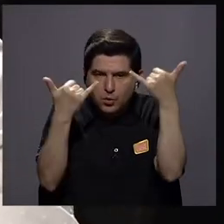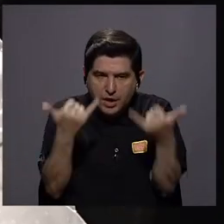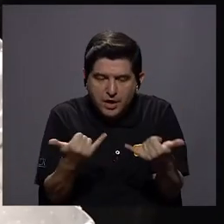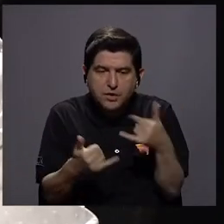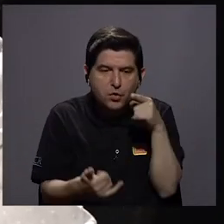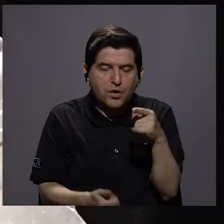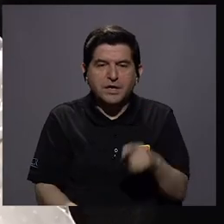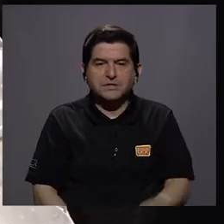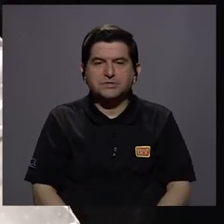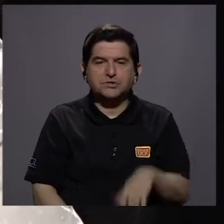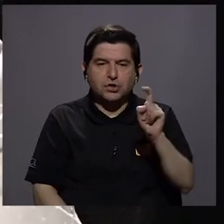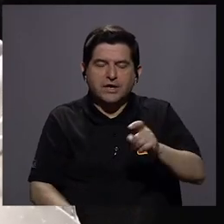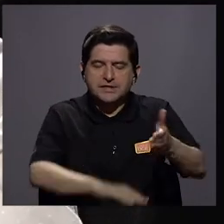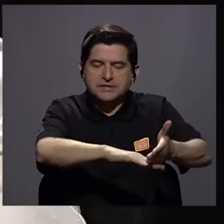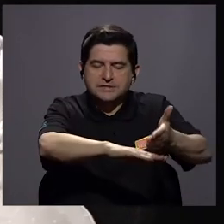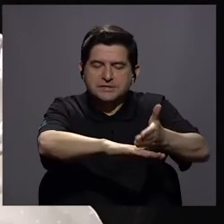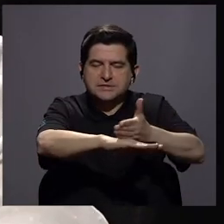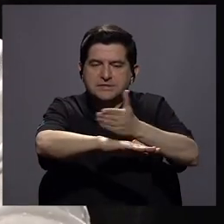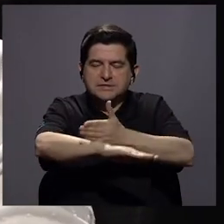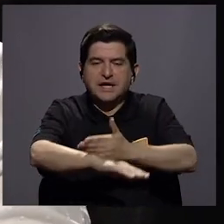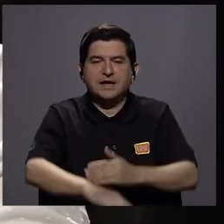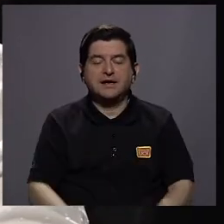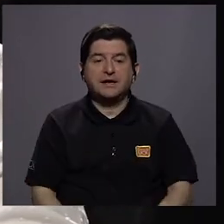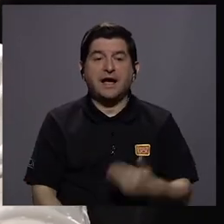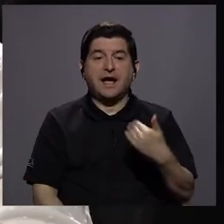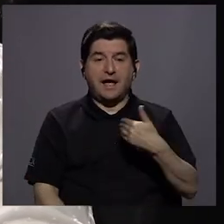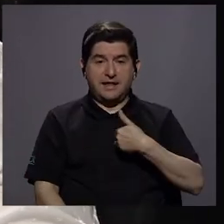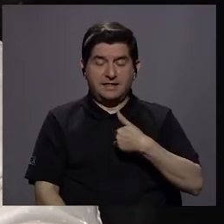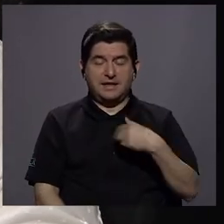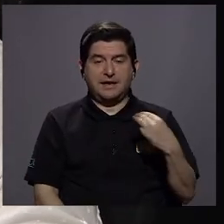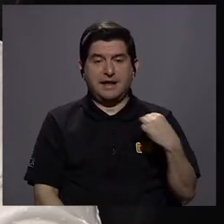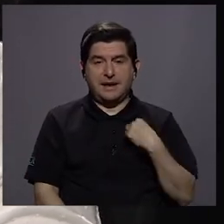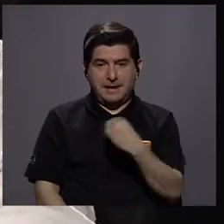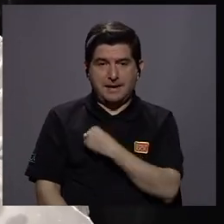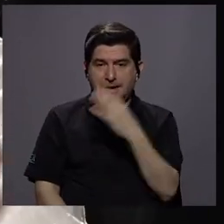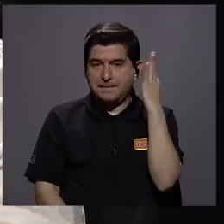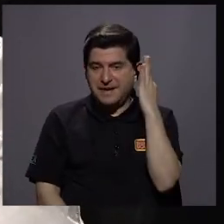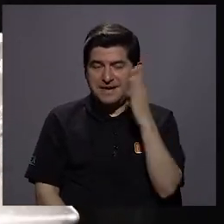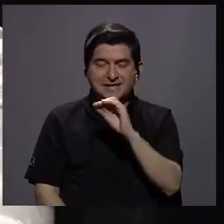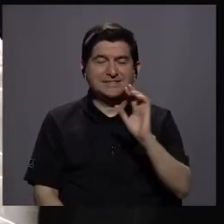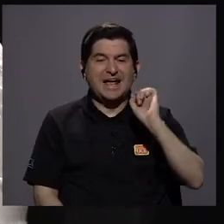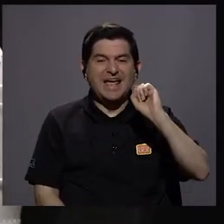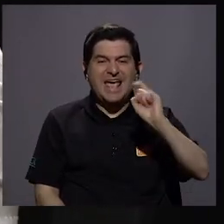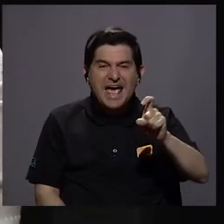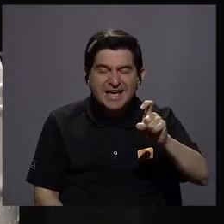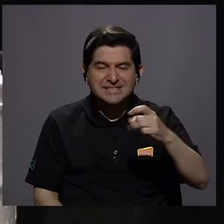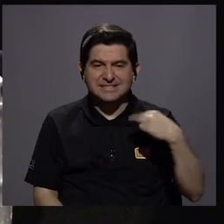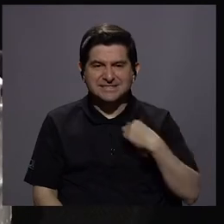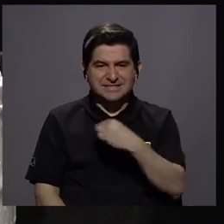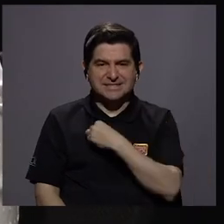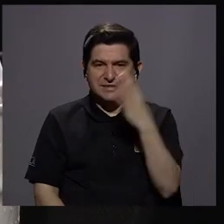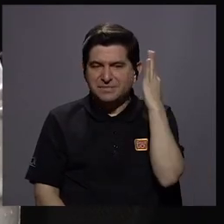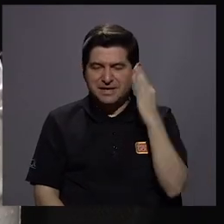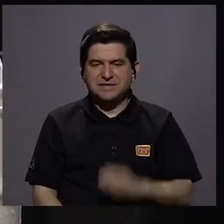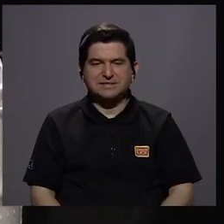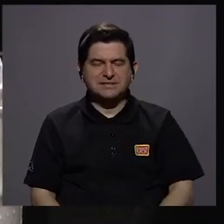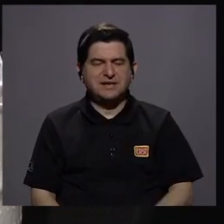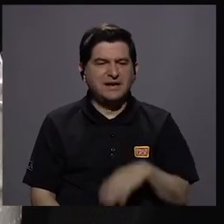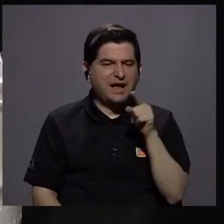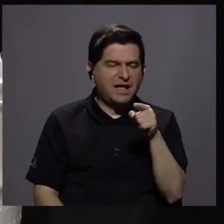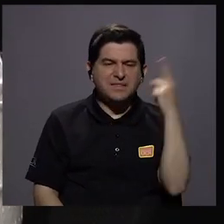eso tiene que haber ido caminando. De vamos a tener a la ministra y a la exministra hablando de la política y de lo que se ha hecho